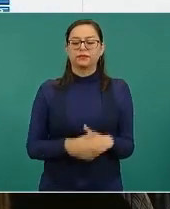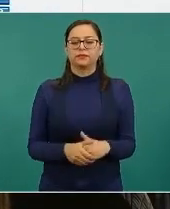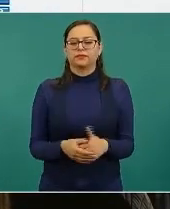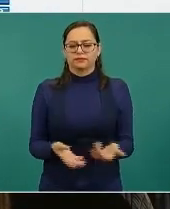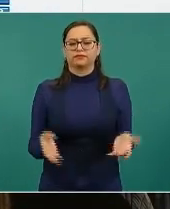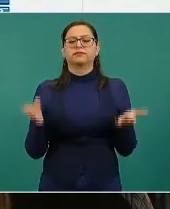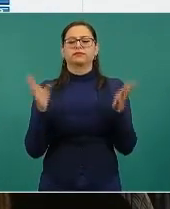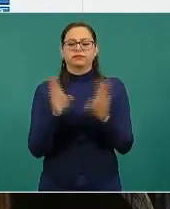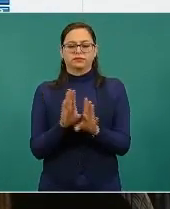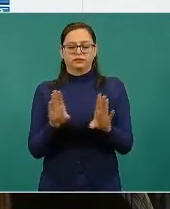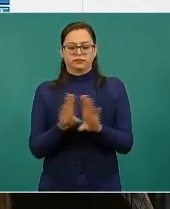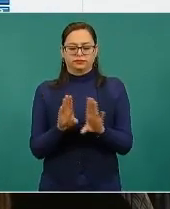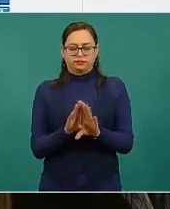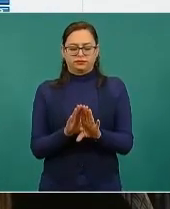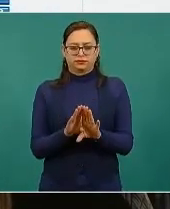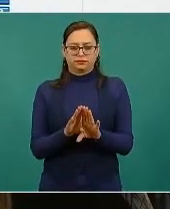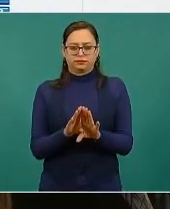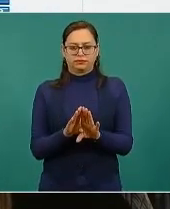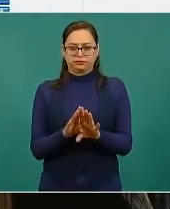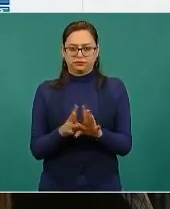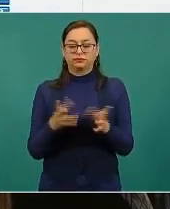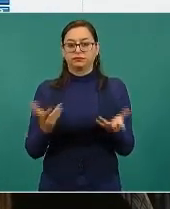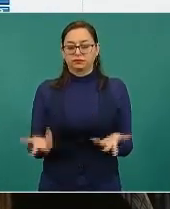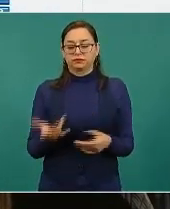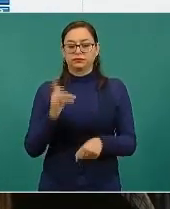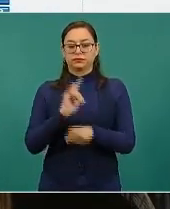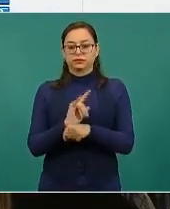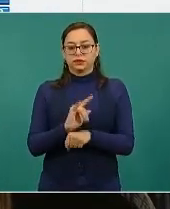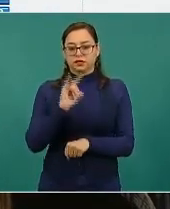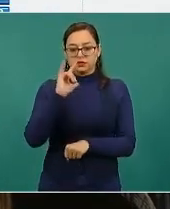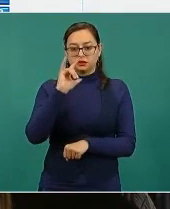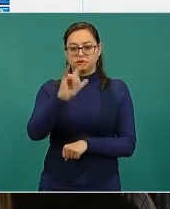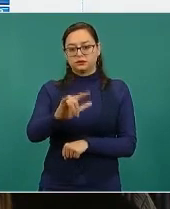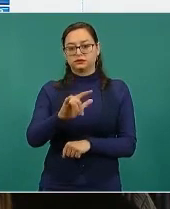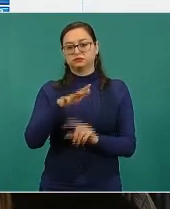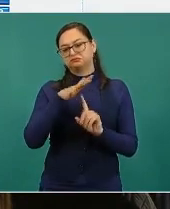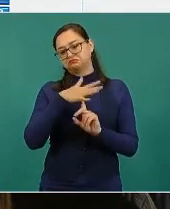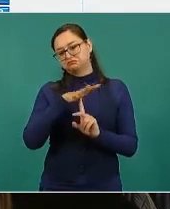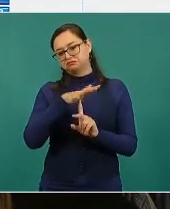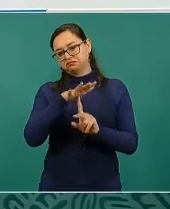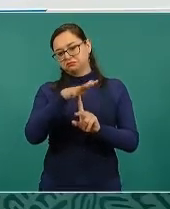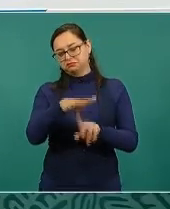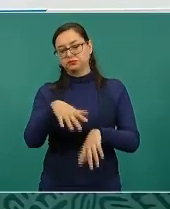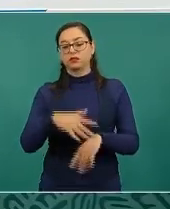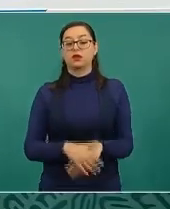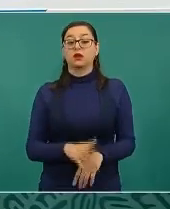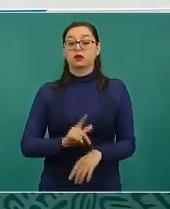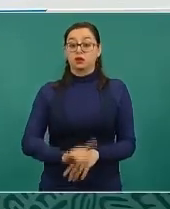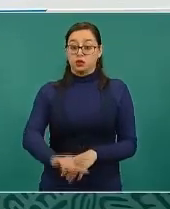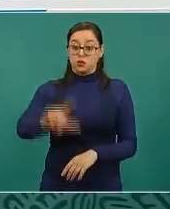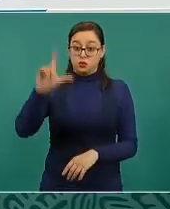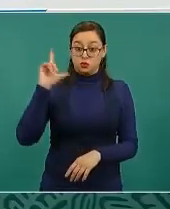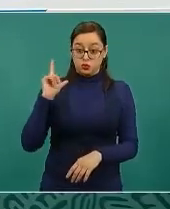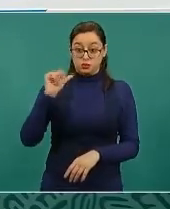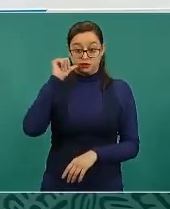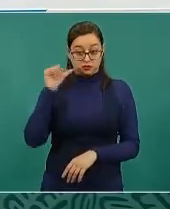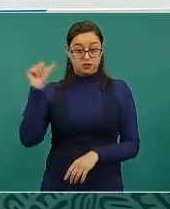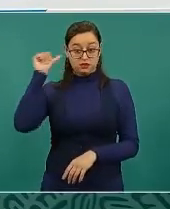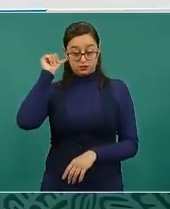favor. ¿Cómo las distribuimos? Por vía aérea, el día 22, el lunes, el día de ayer,